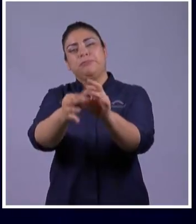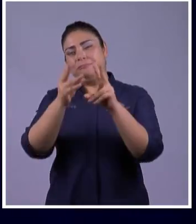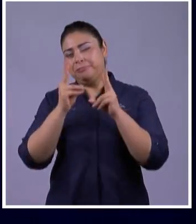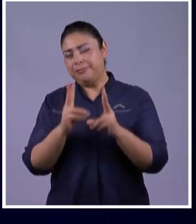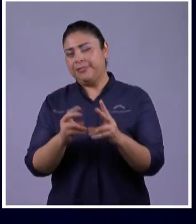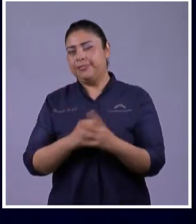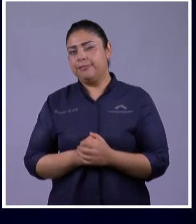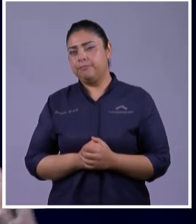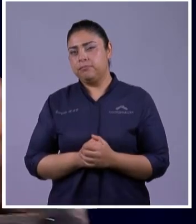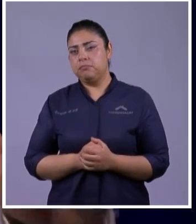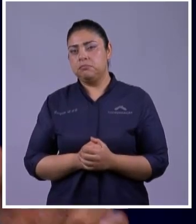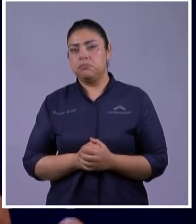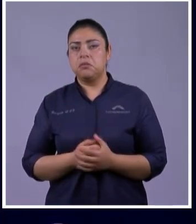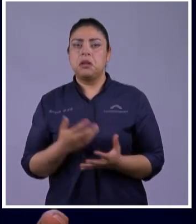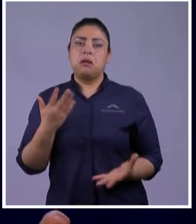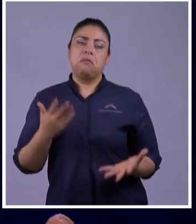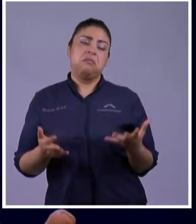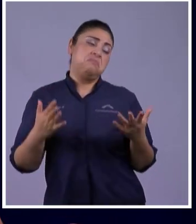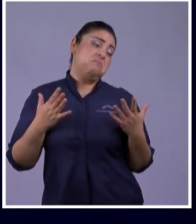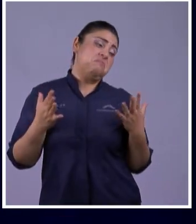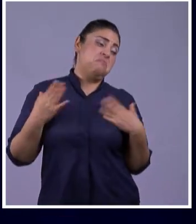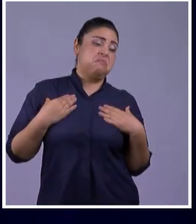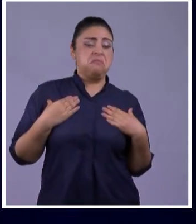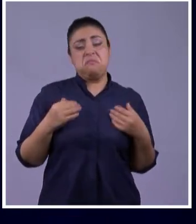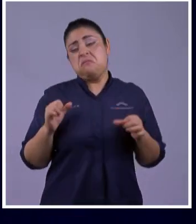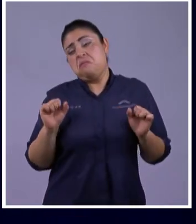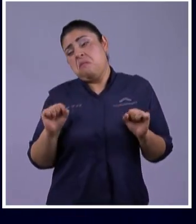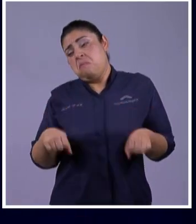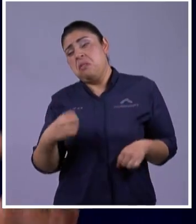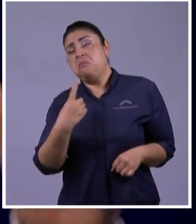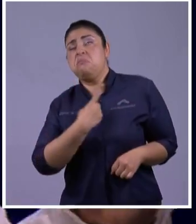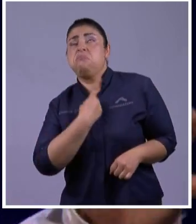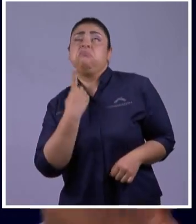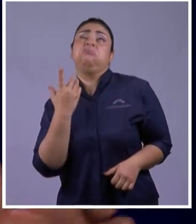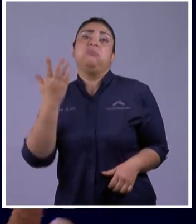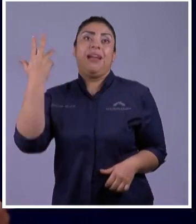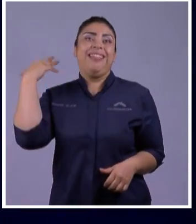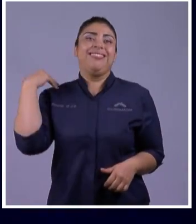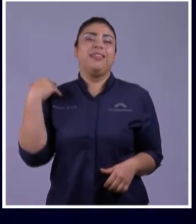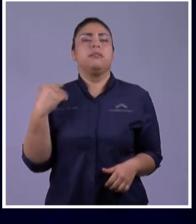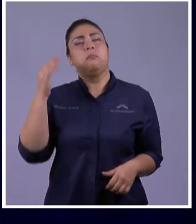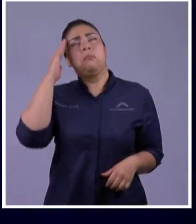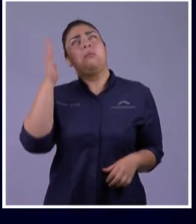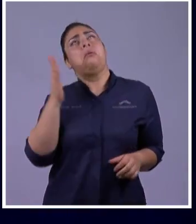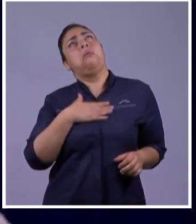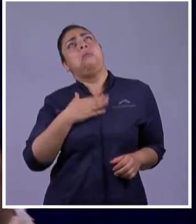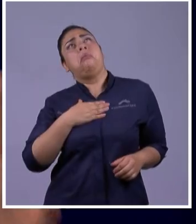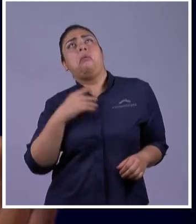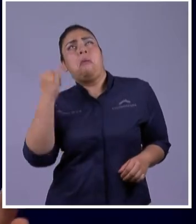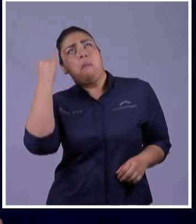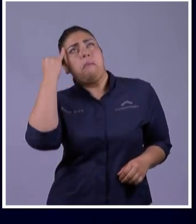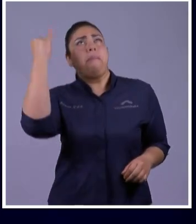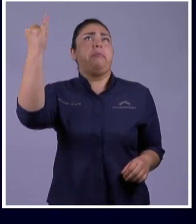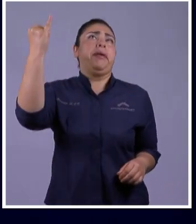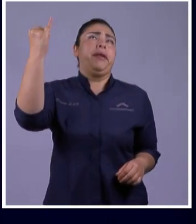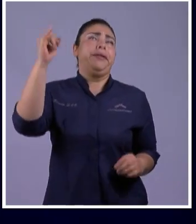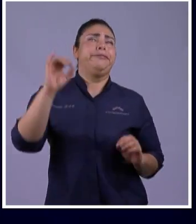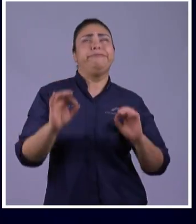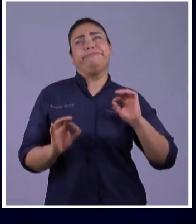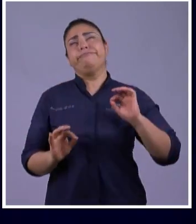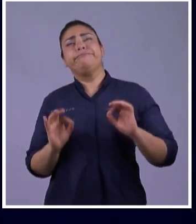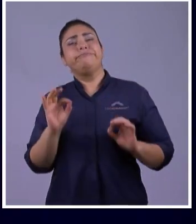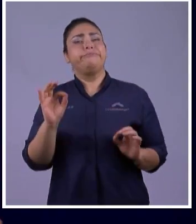Sabe Verdad Los Títulos Que Tengo Los Recursos Las Inversiones Y Los Socios